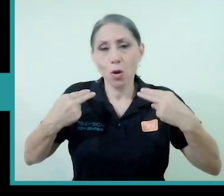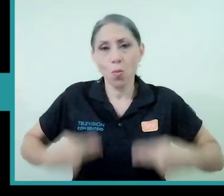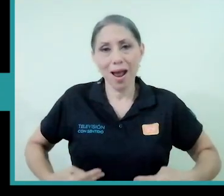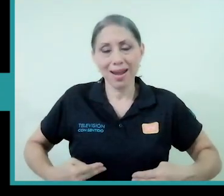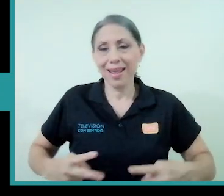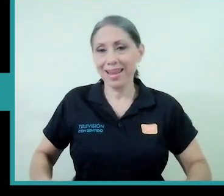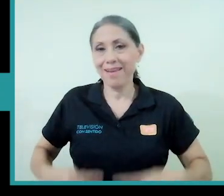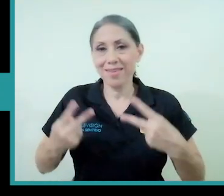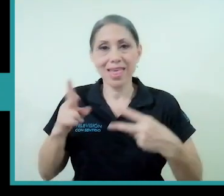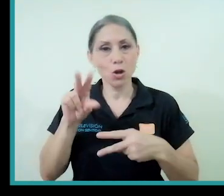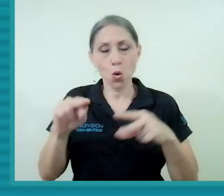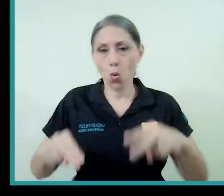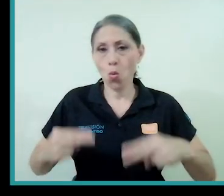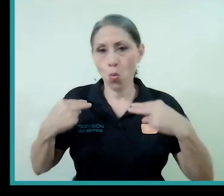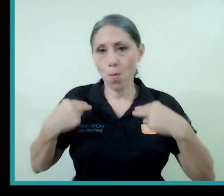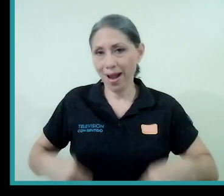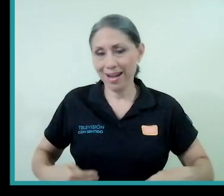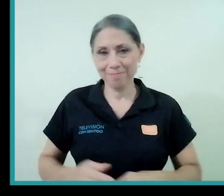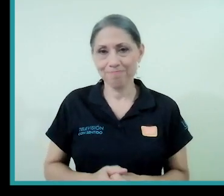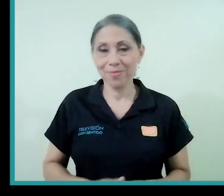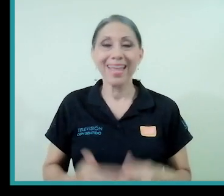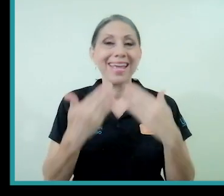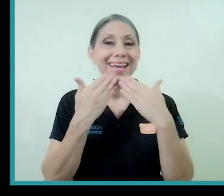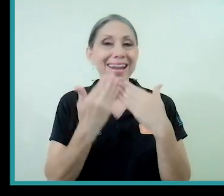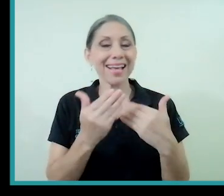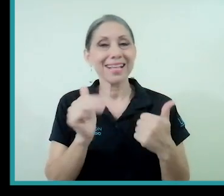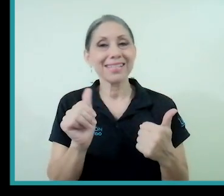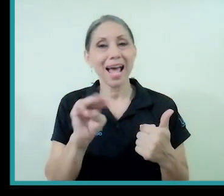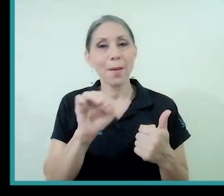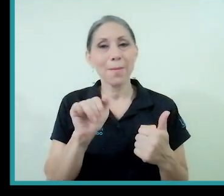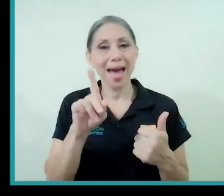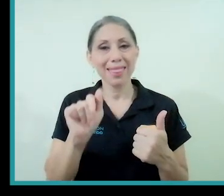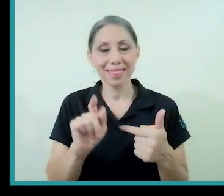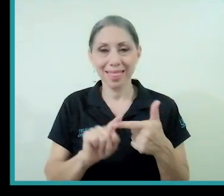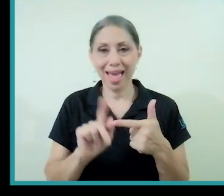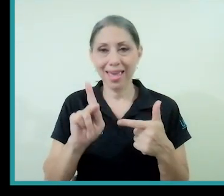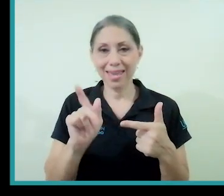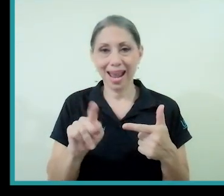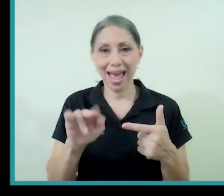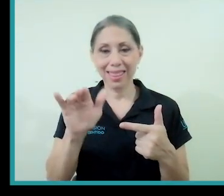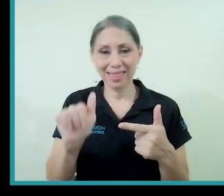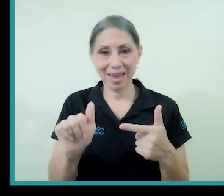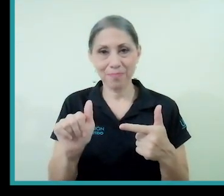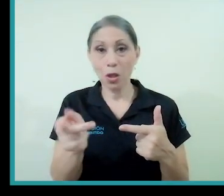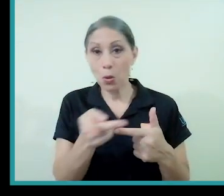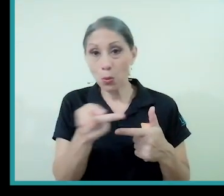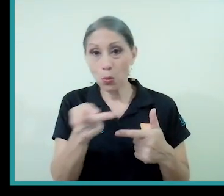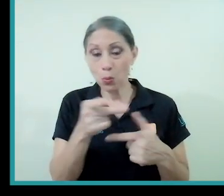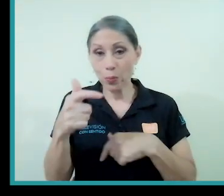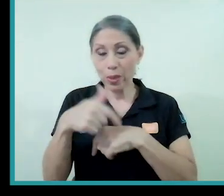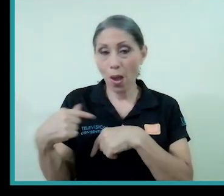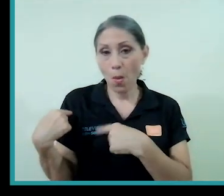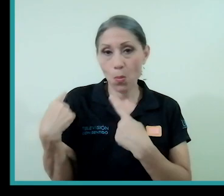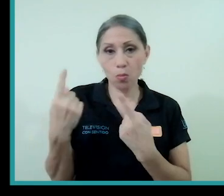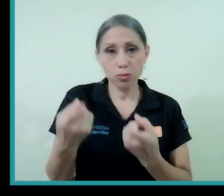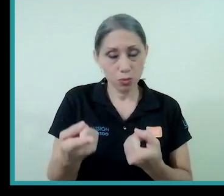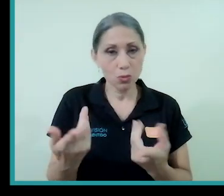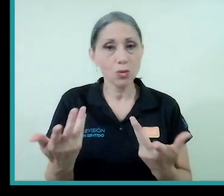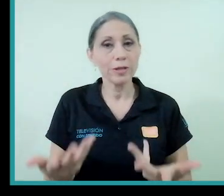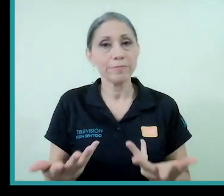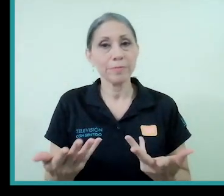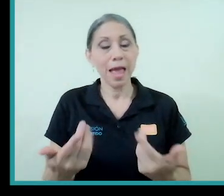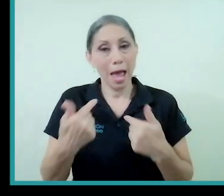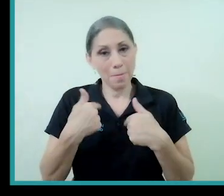la no humana Muchas gracias Amanda y muchas gracias Katia por este rato que nos han dedicado